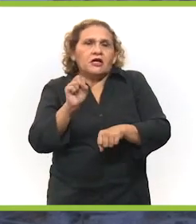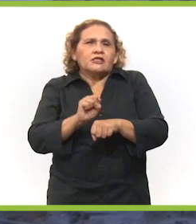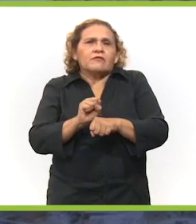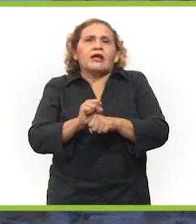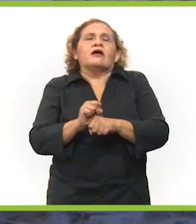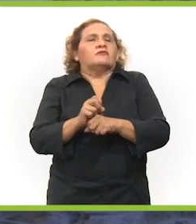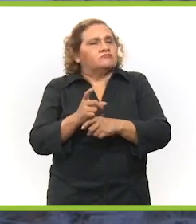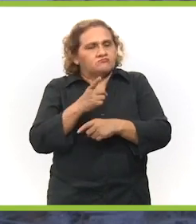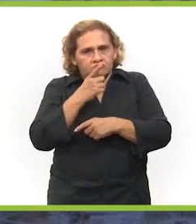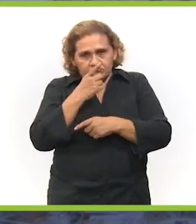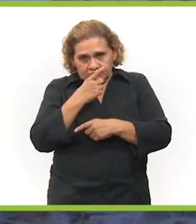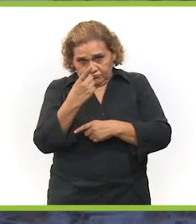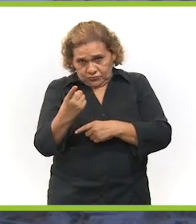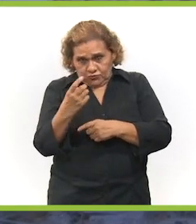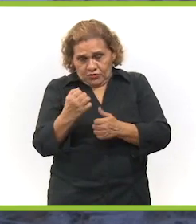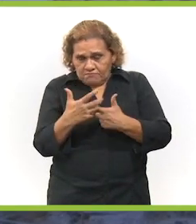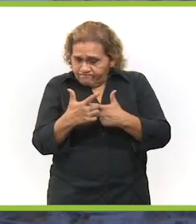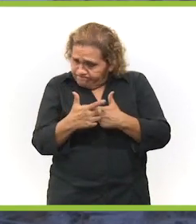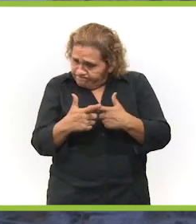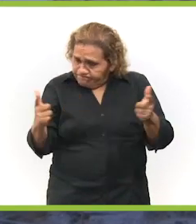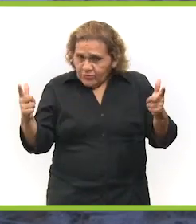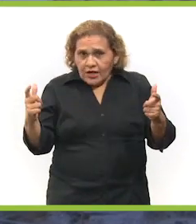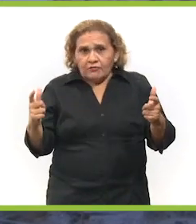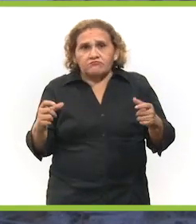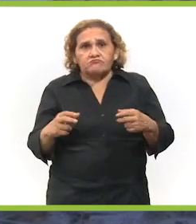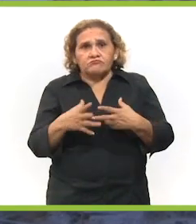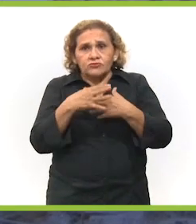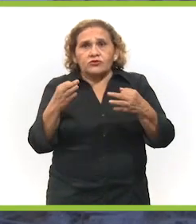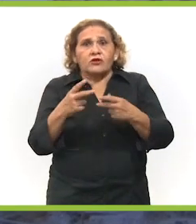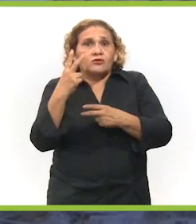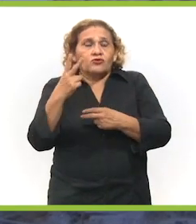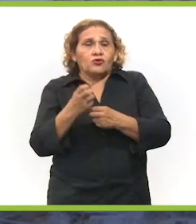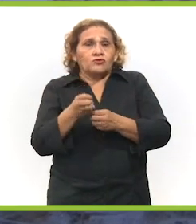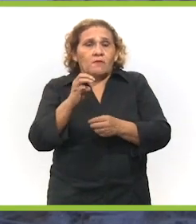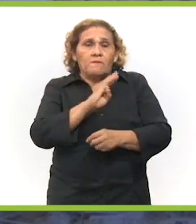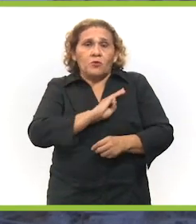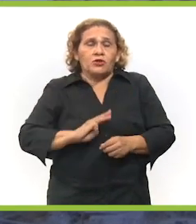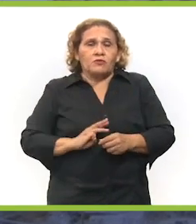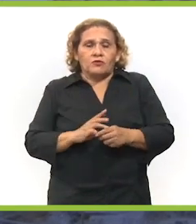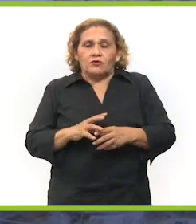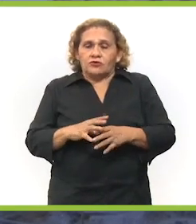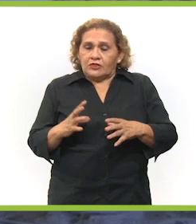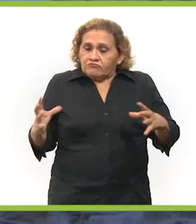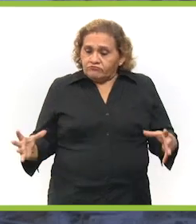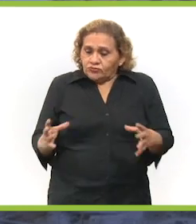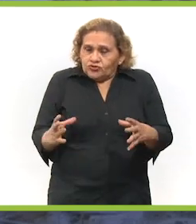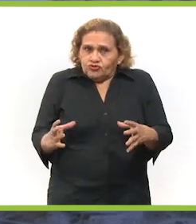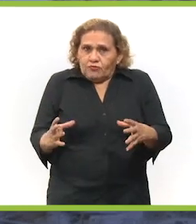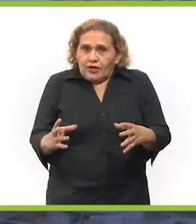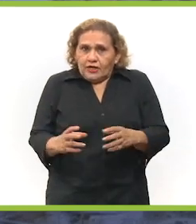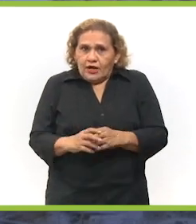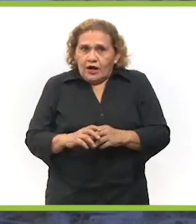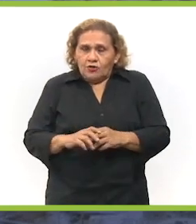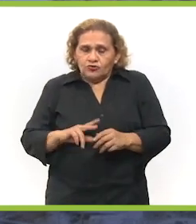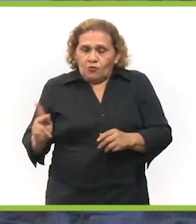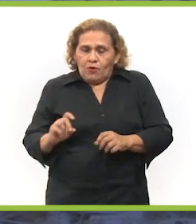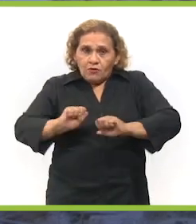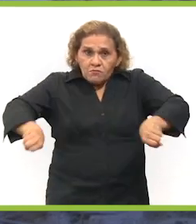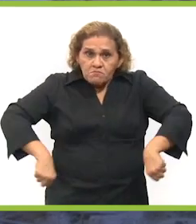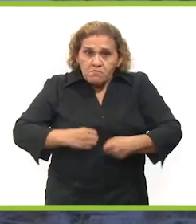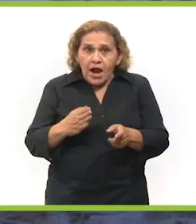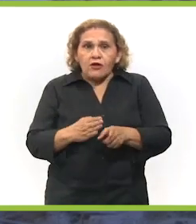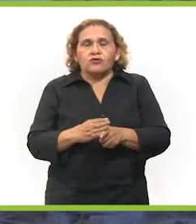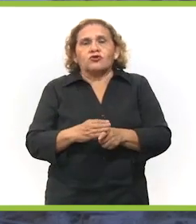ese sentido, usted también esta semana dio una gran noticia, y es que dos municipios de Yucatán se suman a los pueblos mágicos como